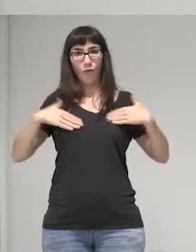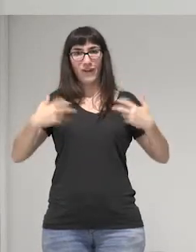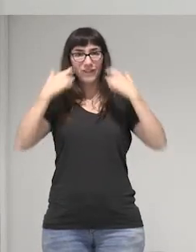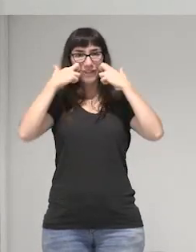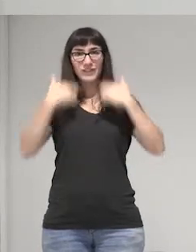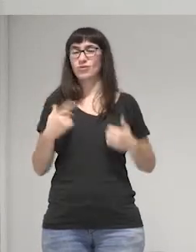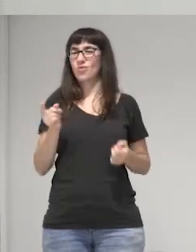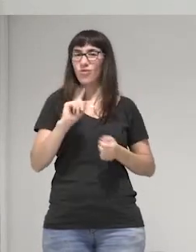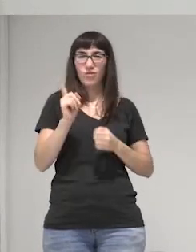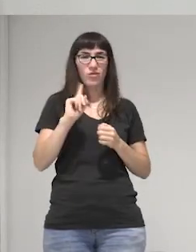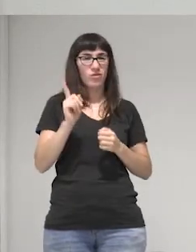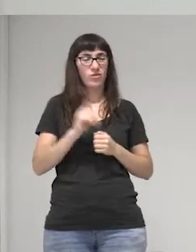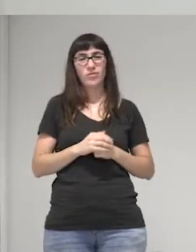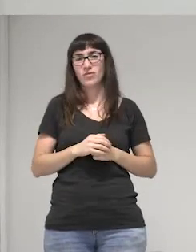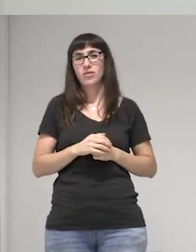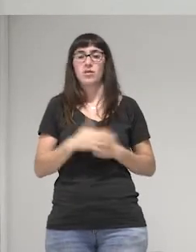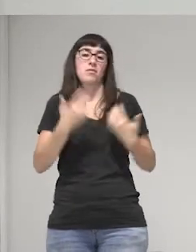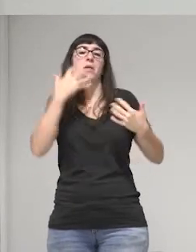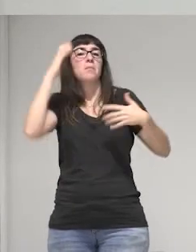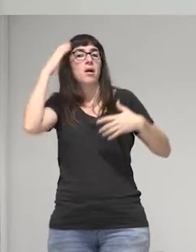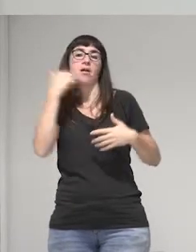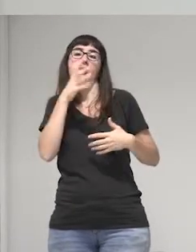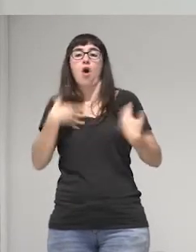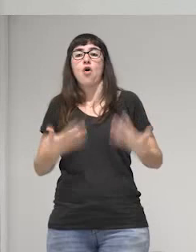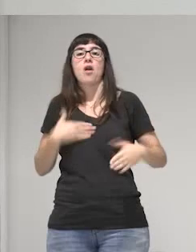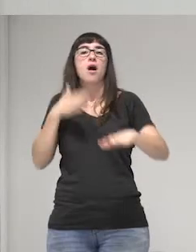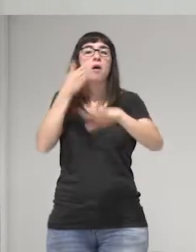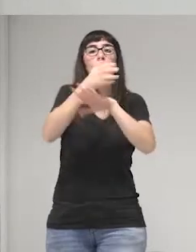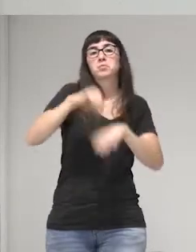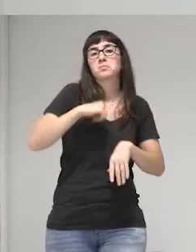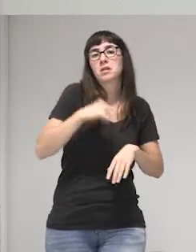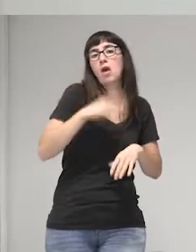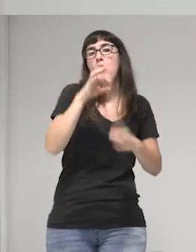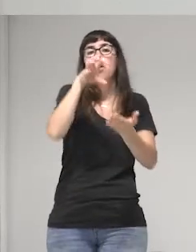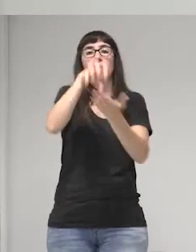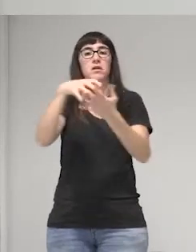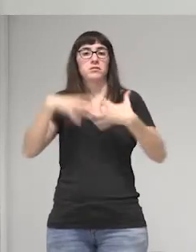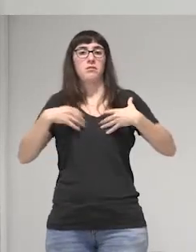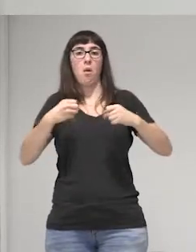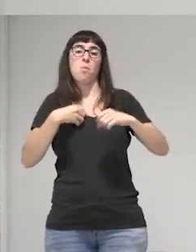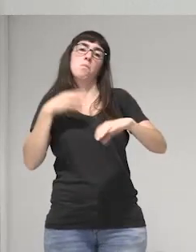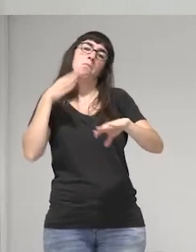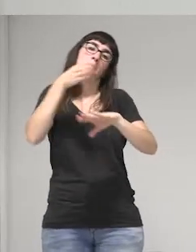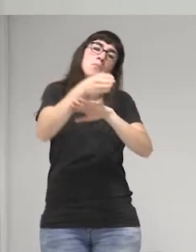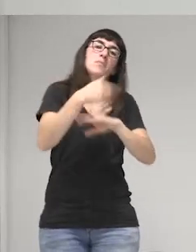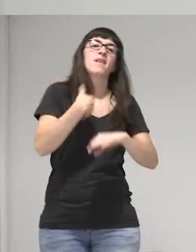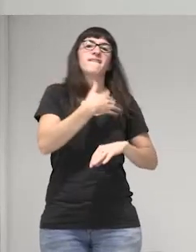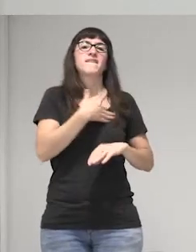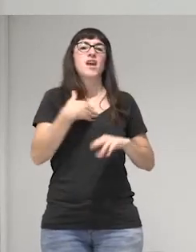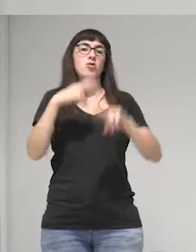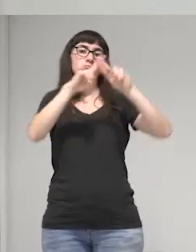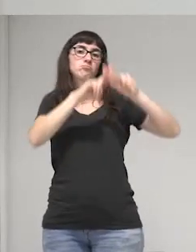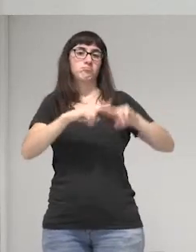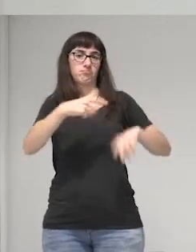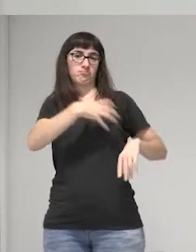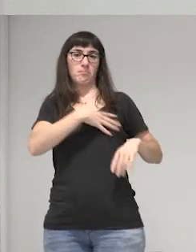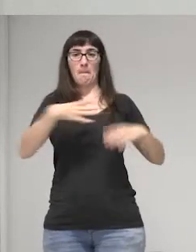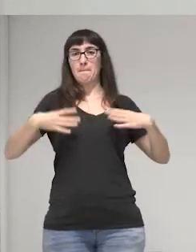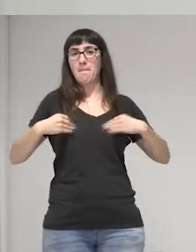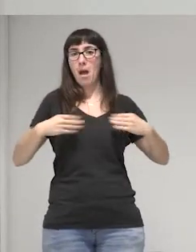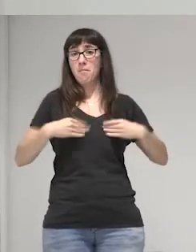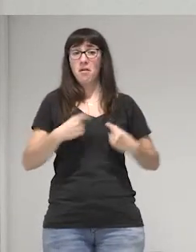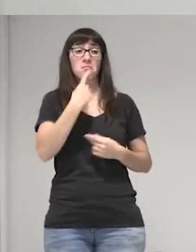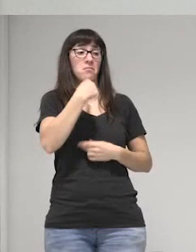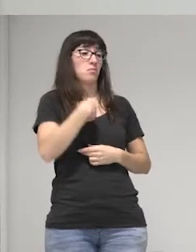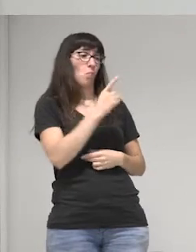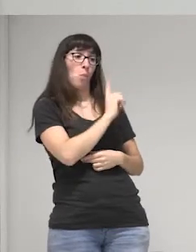si vos vas bueno si yo ahorita voy al ministerio a cualquier hospital o cualquier centro de salud a pedir un examen mamario no me lo hacen porque me